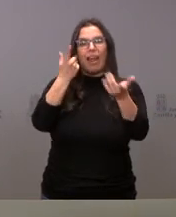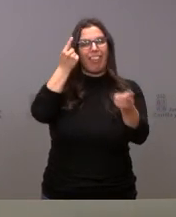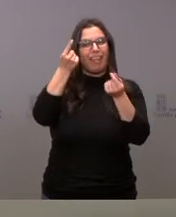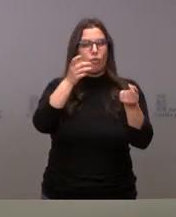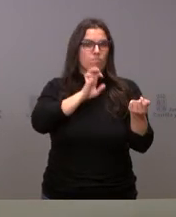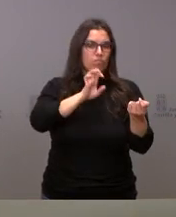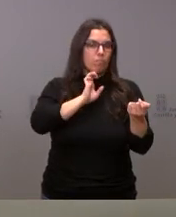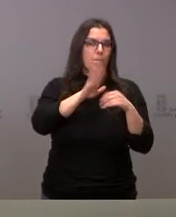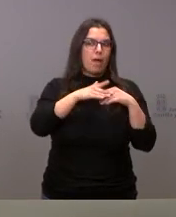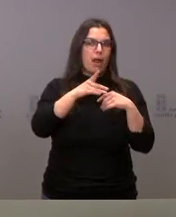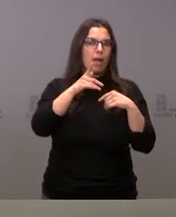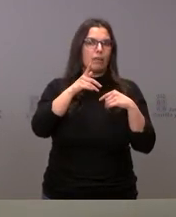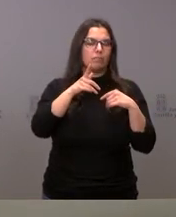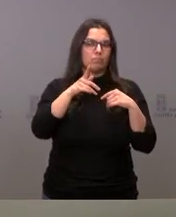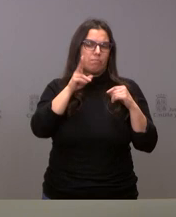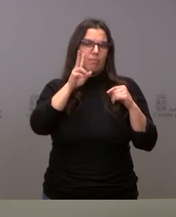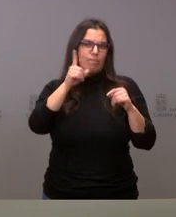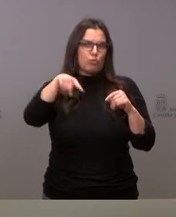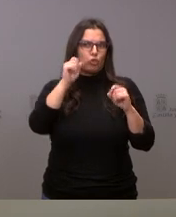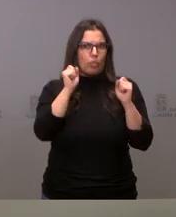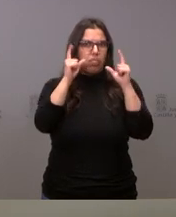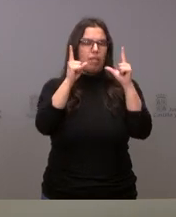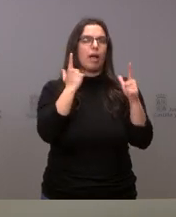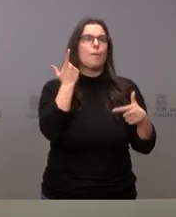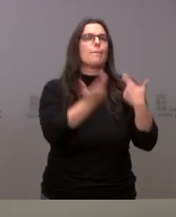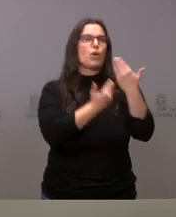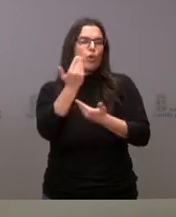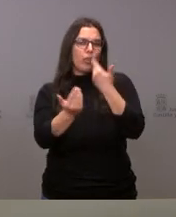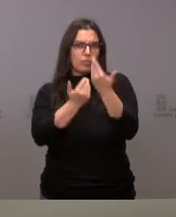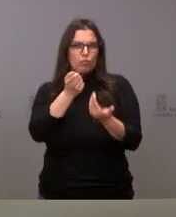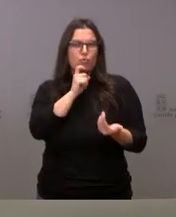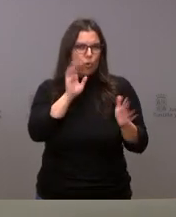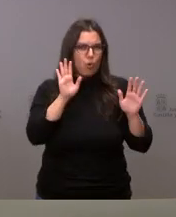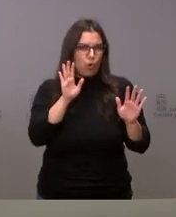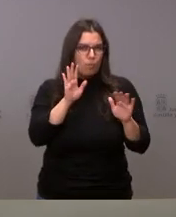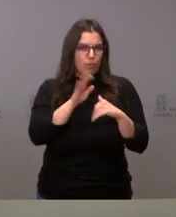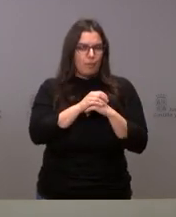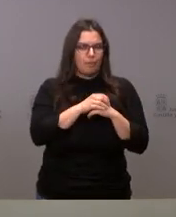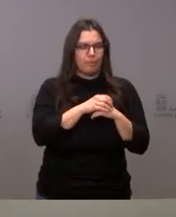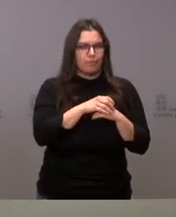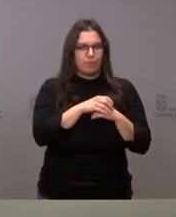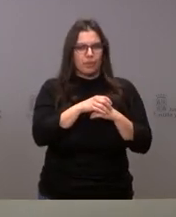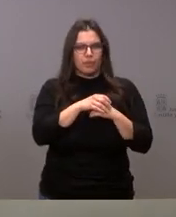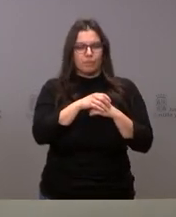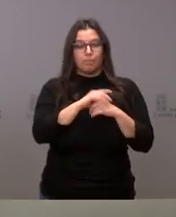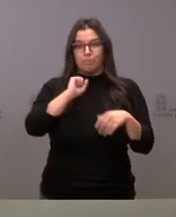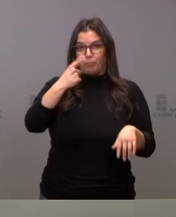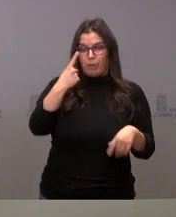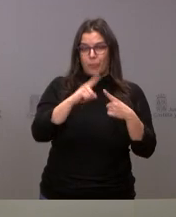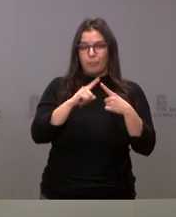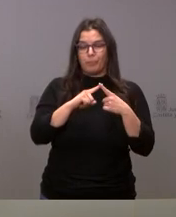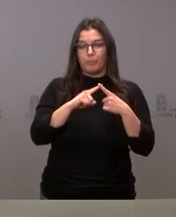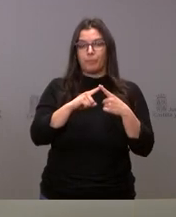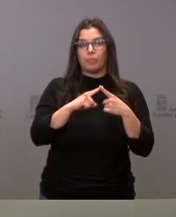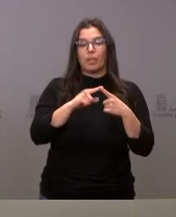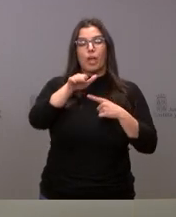para que pueda evaluarse la magnitud del proceso al que vamos a enfrentarnos en próximas fechas. En primer lugar, indicar que